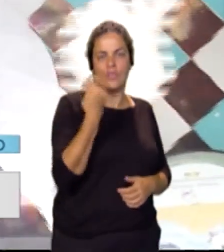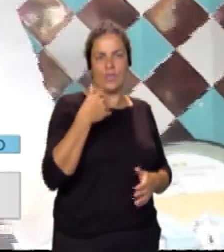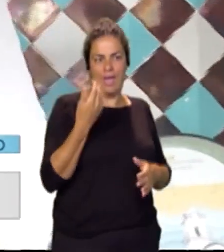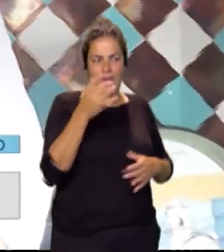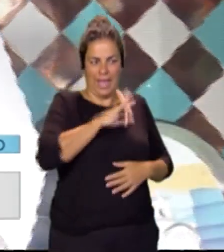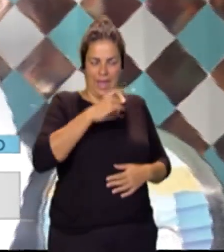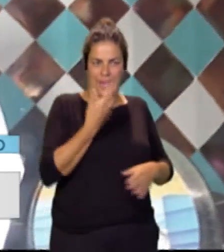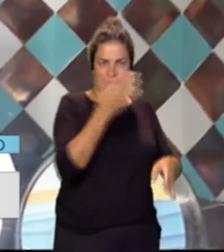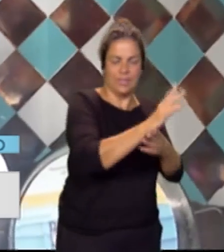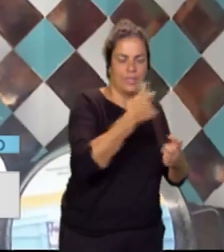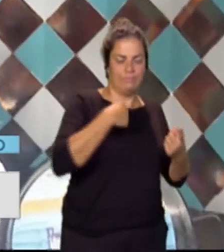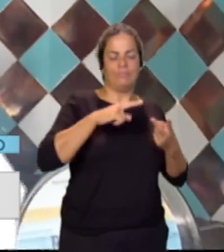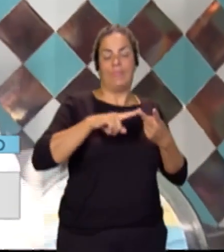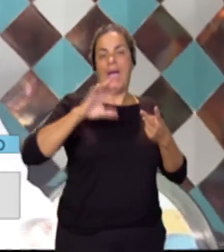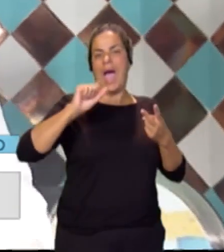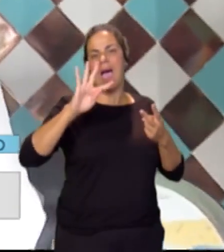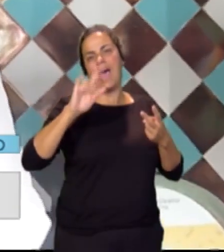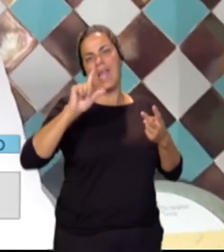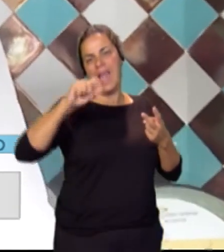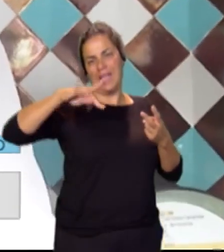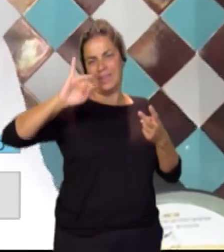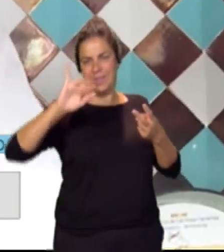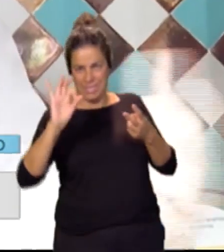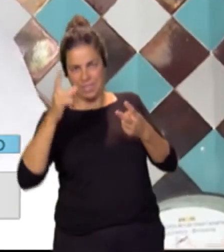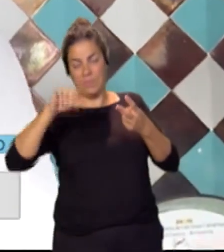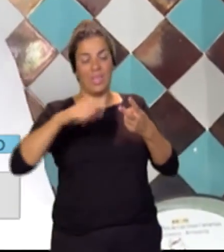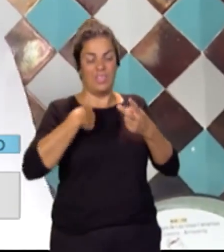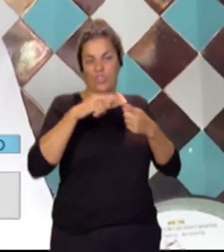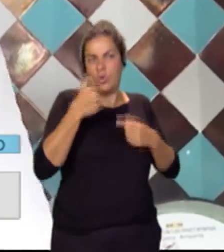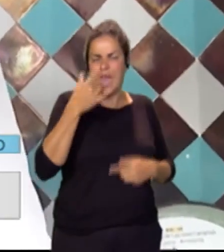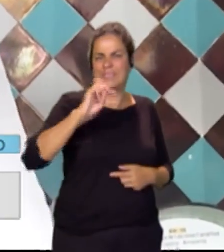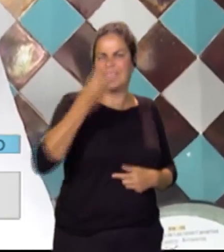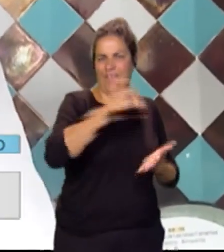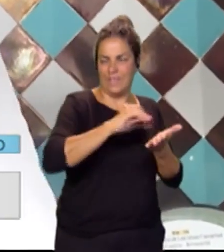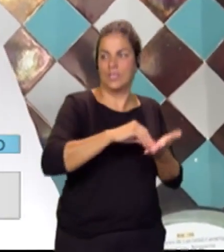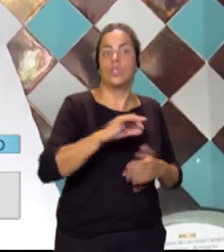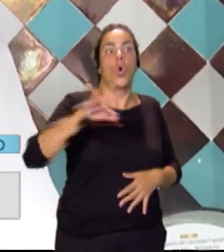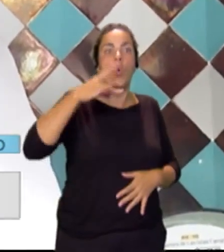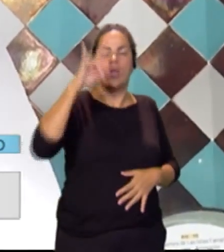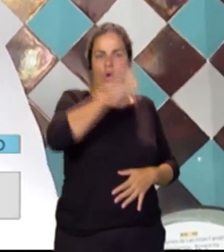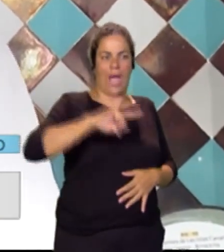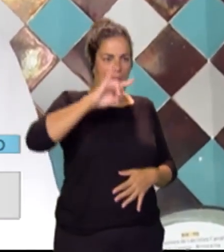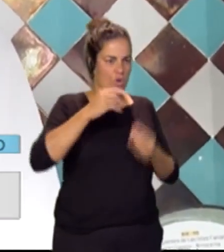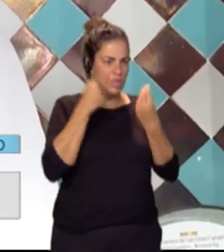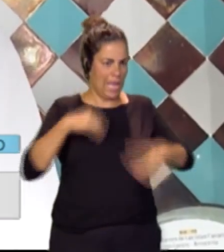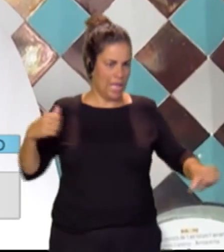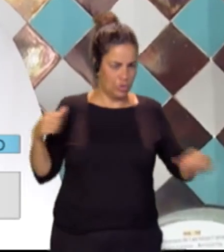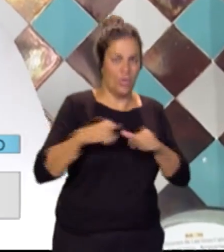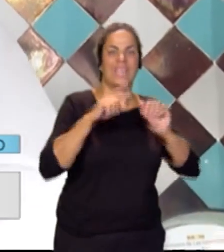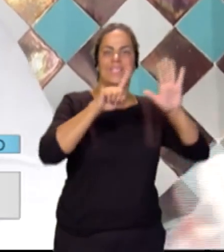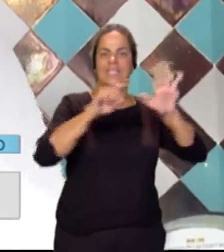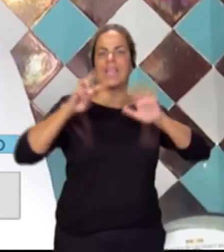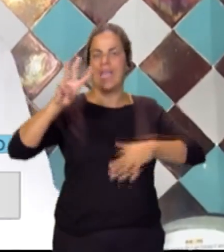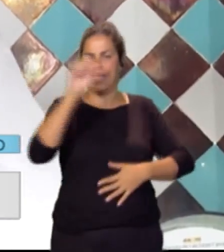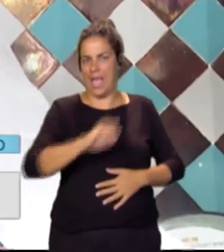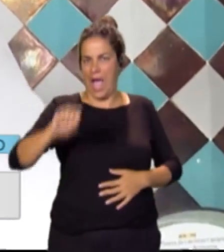yo, Atlantis, y bueno, pues ya la tercera vez que voy, voy como único canario en la historia, 63 años de historia, y bueno, pues con todo el